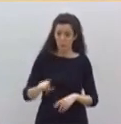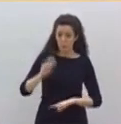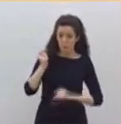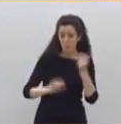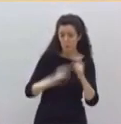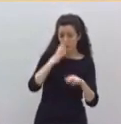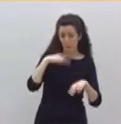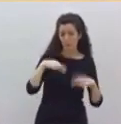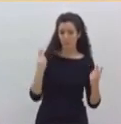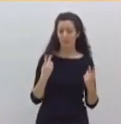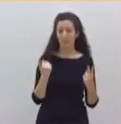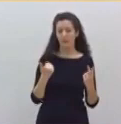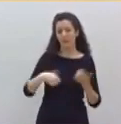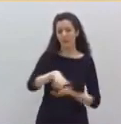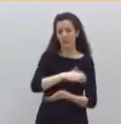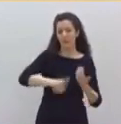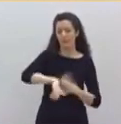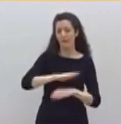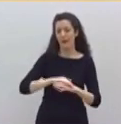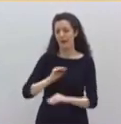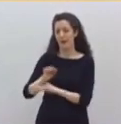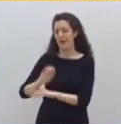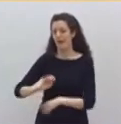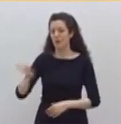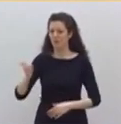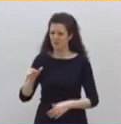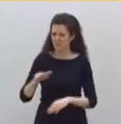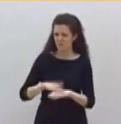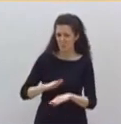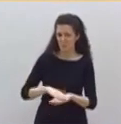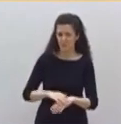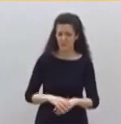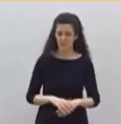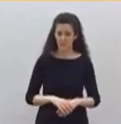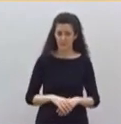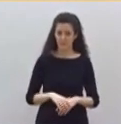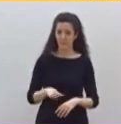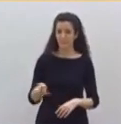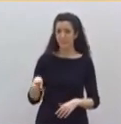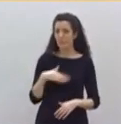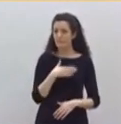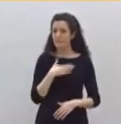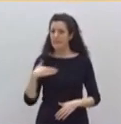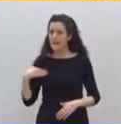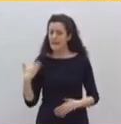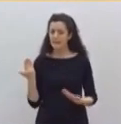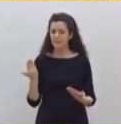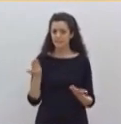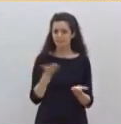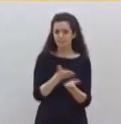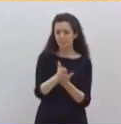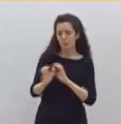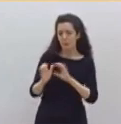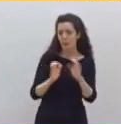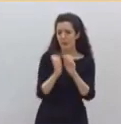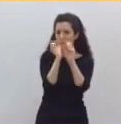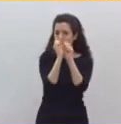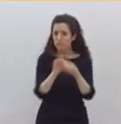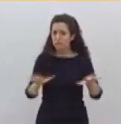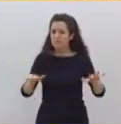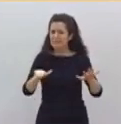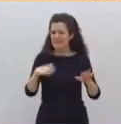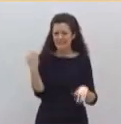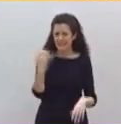¿Qué tipo de homertad mediática pretende para tapar sus errores? Es paradójico que quieran despenalizar los